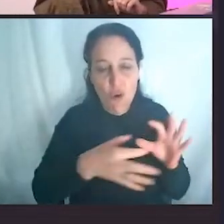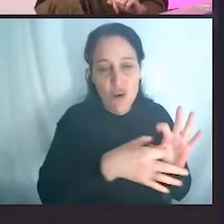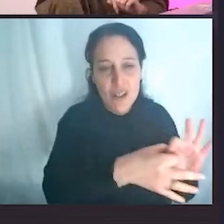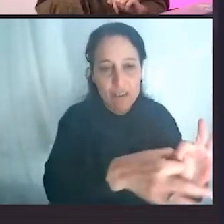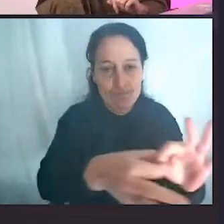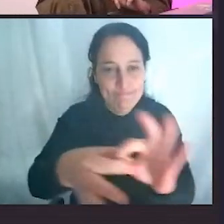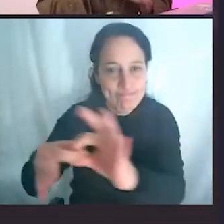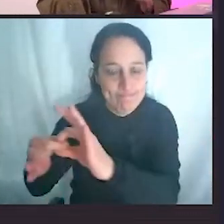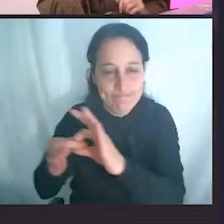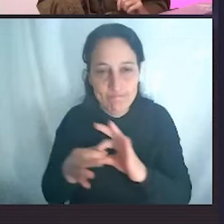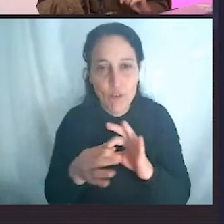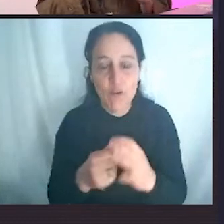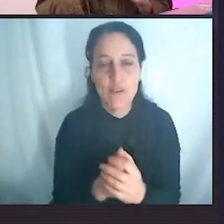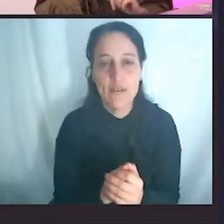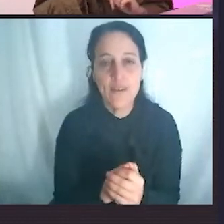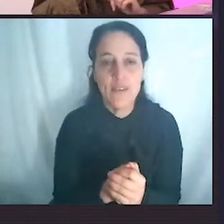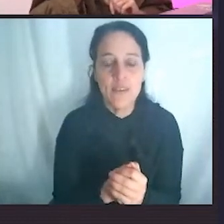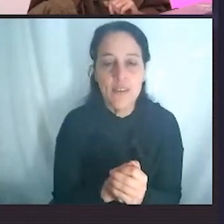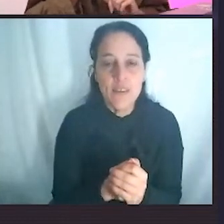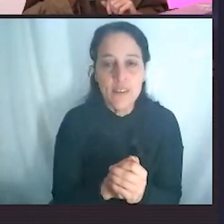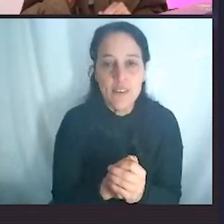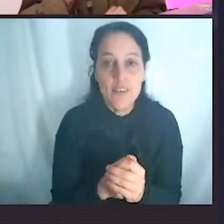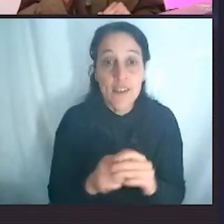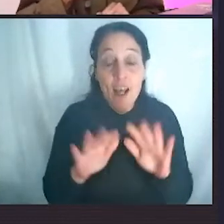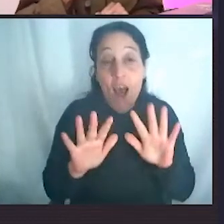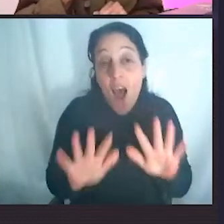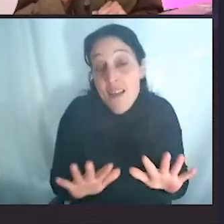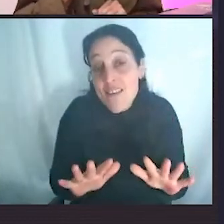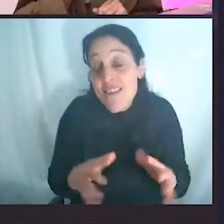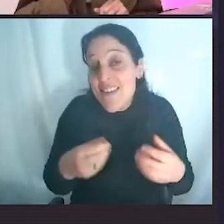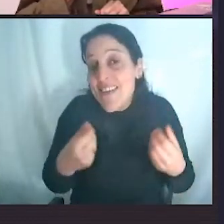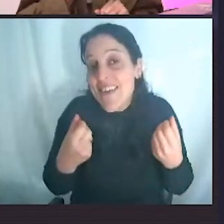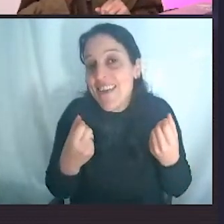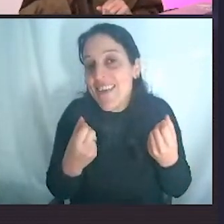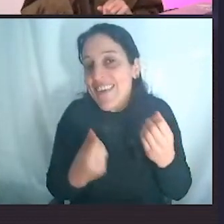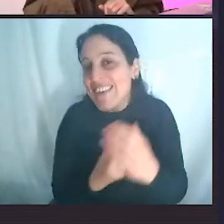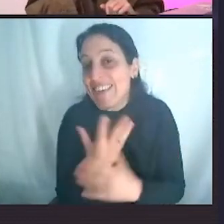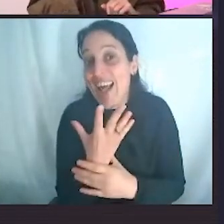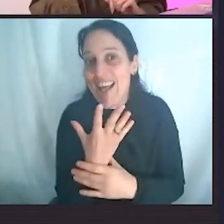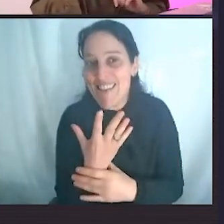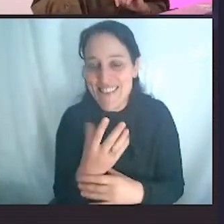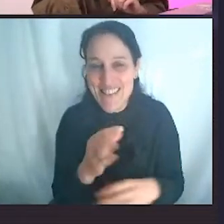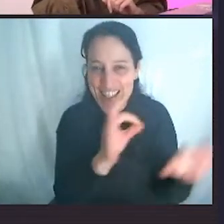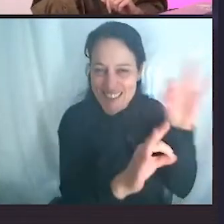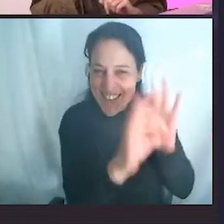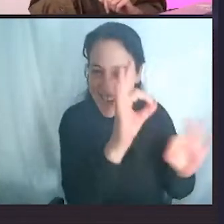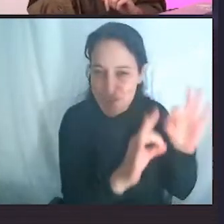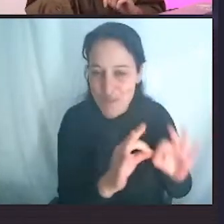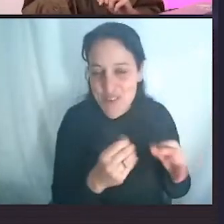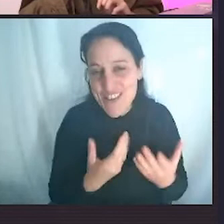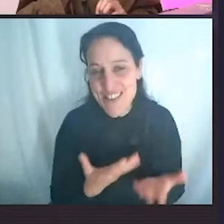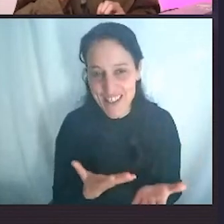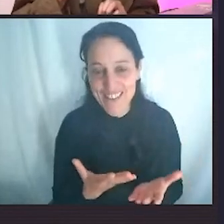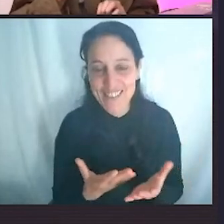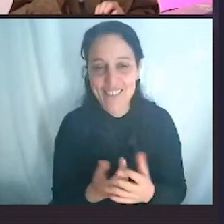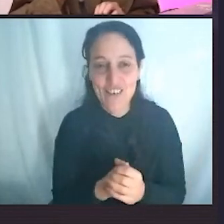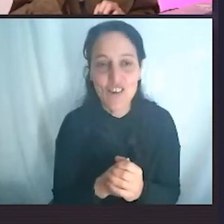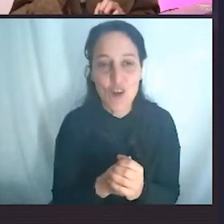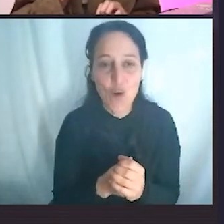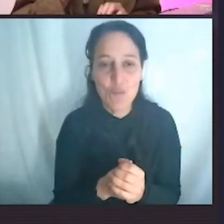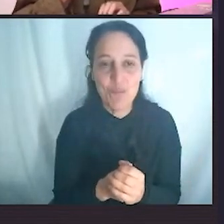certificación. Así es que nace este proyecto que se llama UPF Coin, que es un protocolo de certificación, de desplastificación